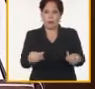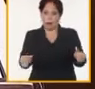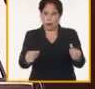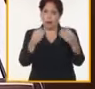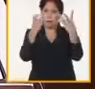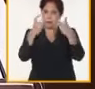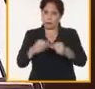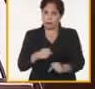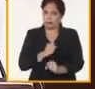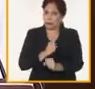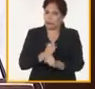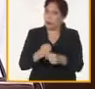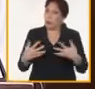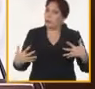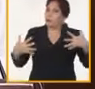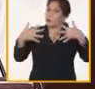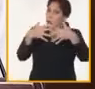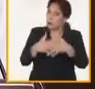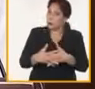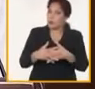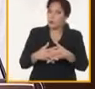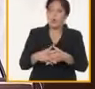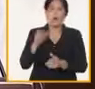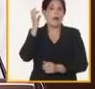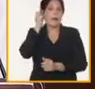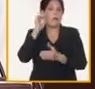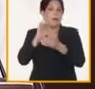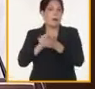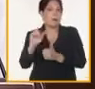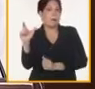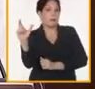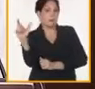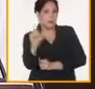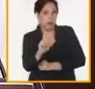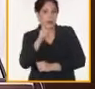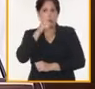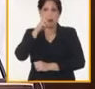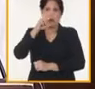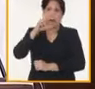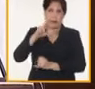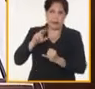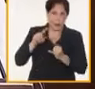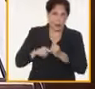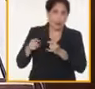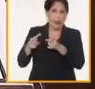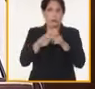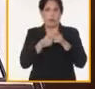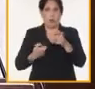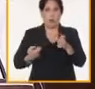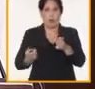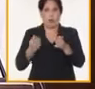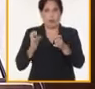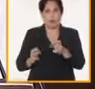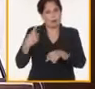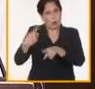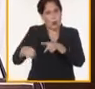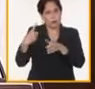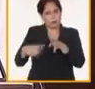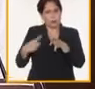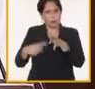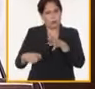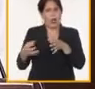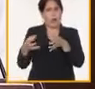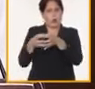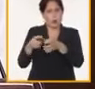resultado del trabajo conjunto con la Federación de Mujeres Cubanas, los CDR, la Asociación de Combatientes y otras entidades.